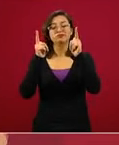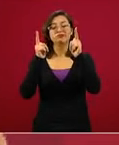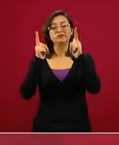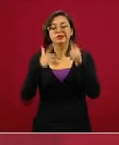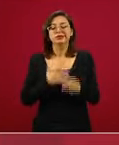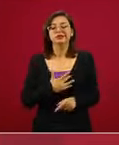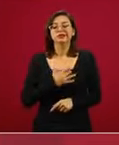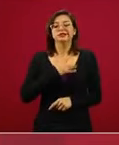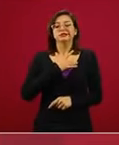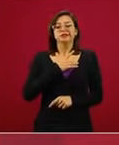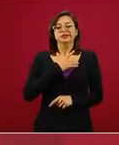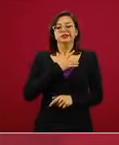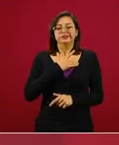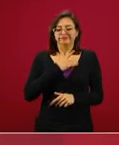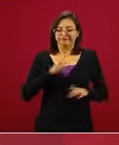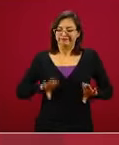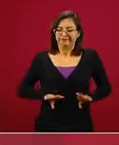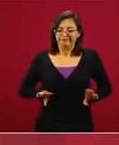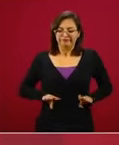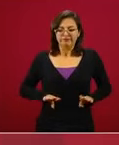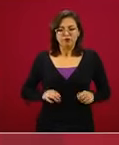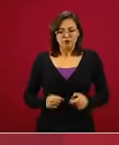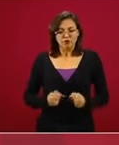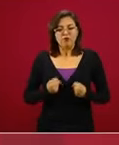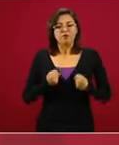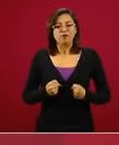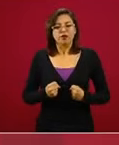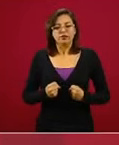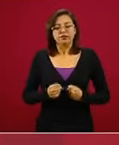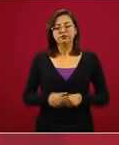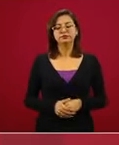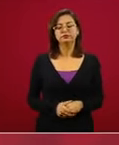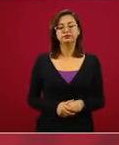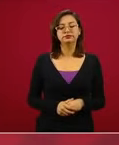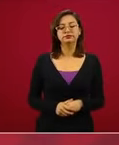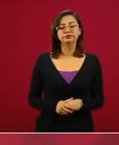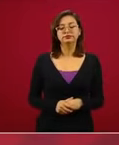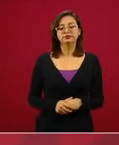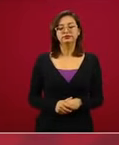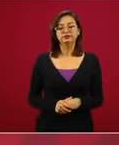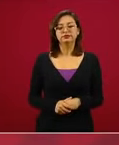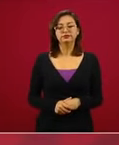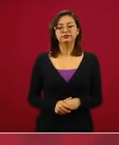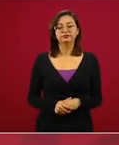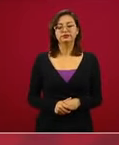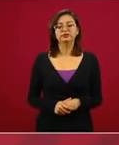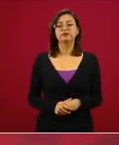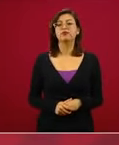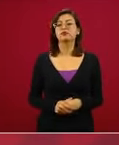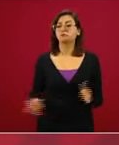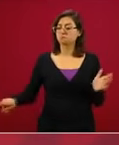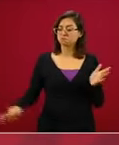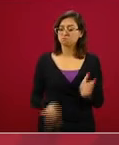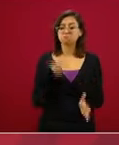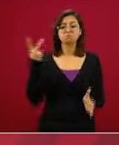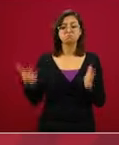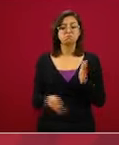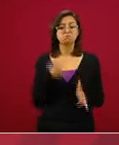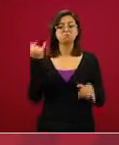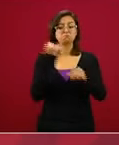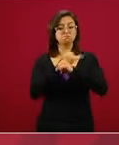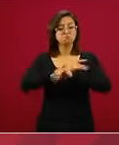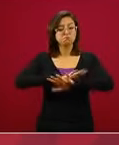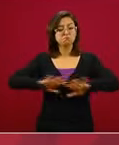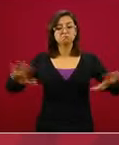muy poderosa vamos a seguir informando yo